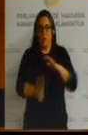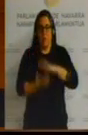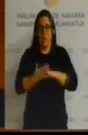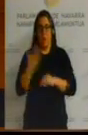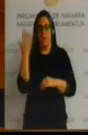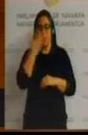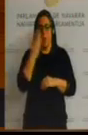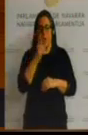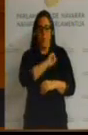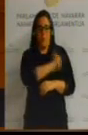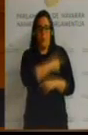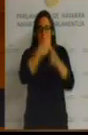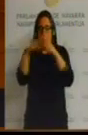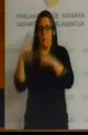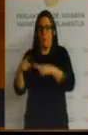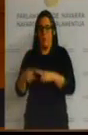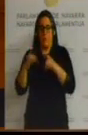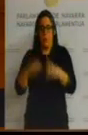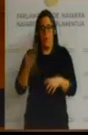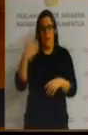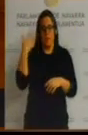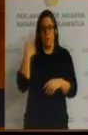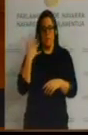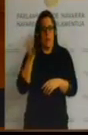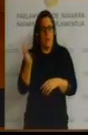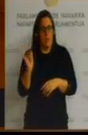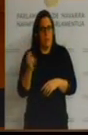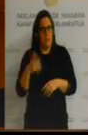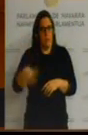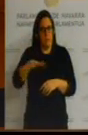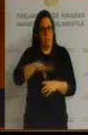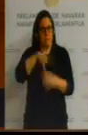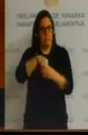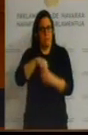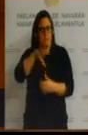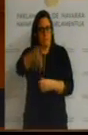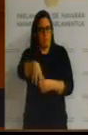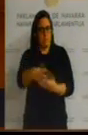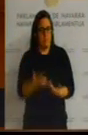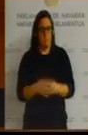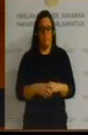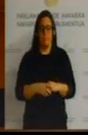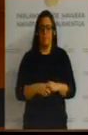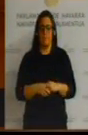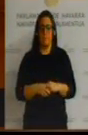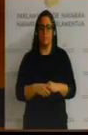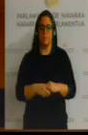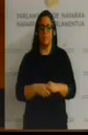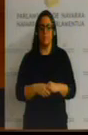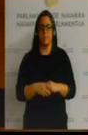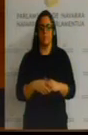escuelas deportivas, como ya había anteriormente que se hacían en esos centros de primaria. Bien, como se ve,